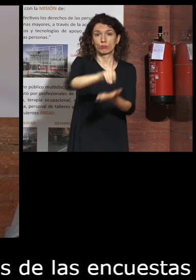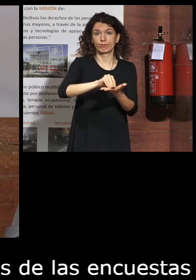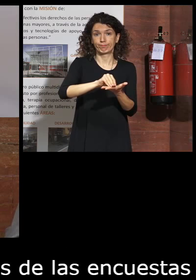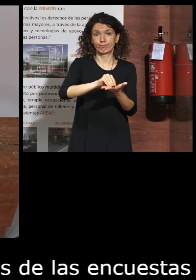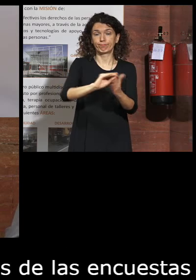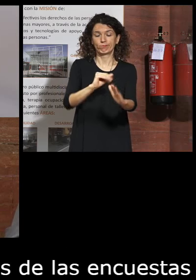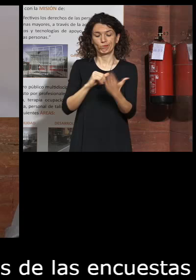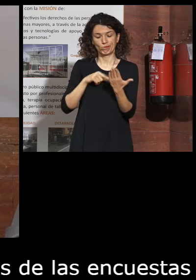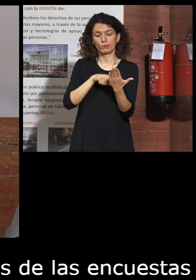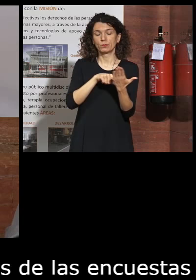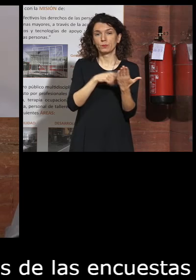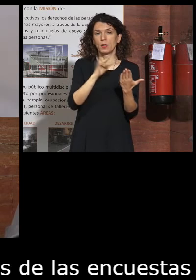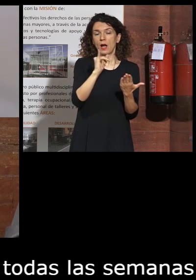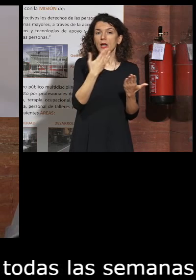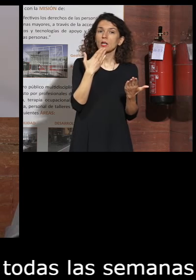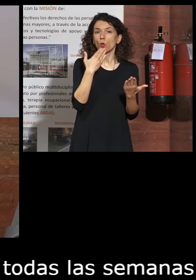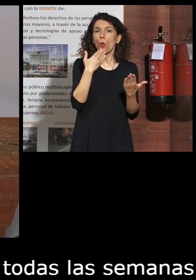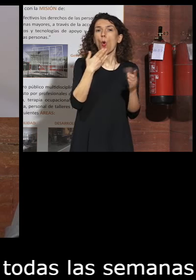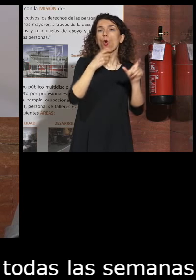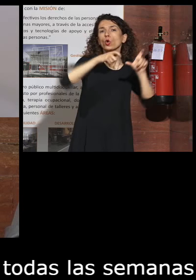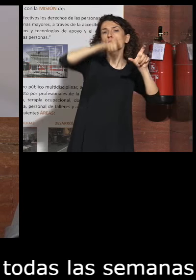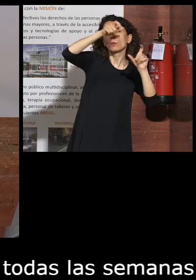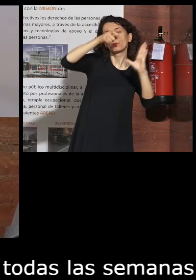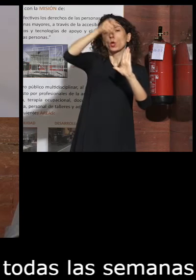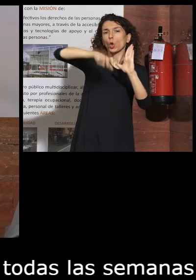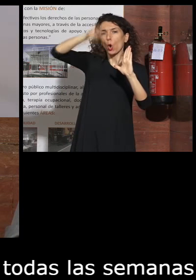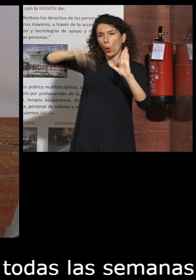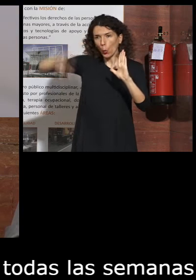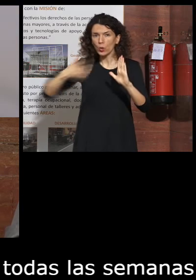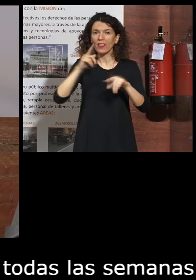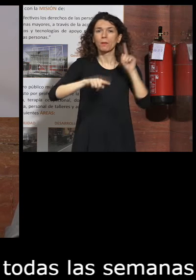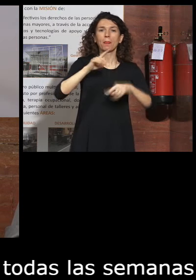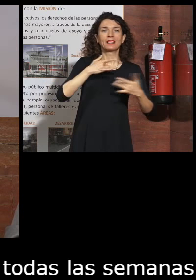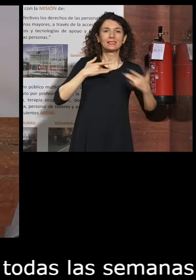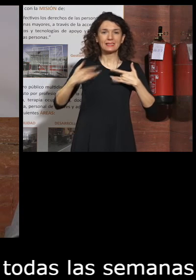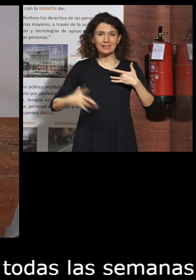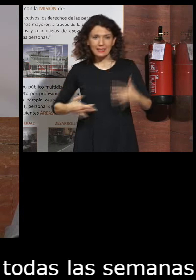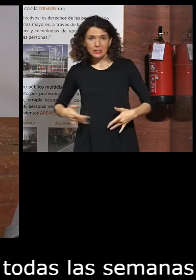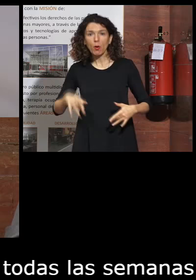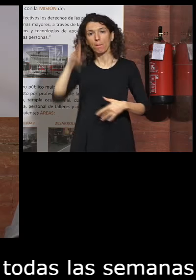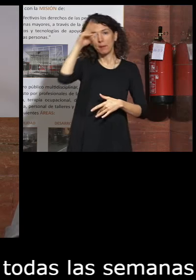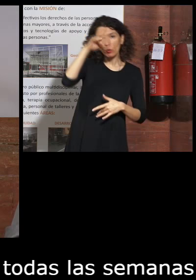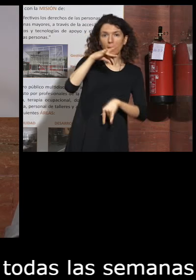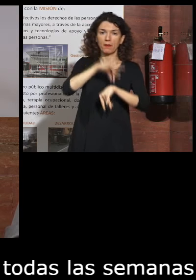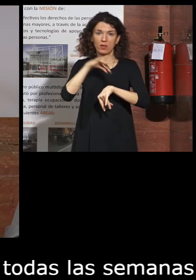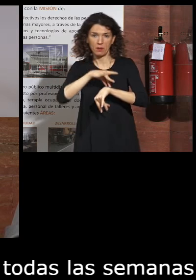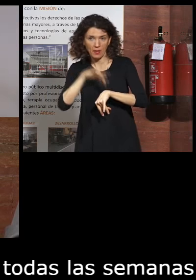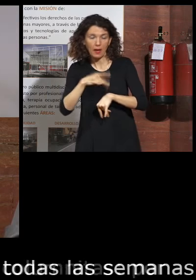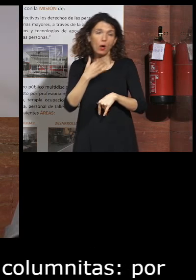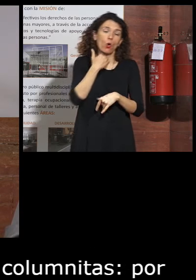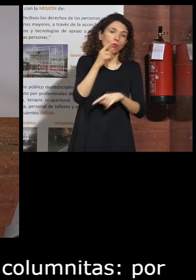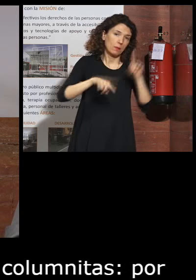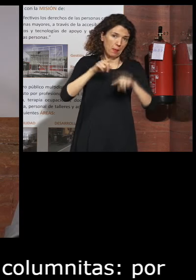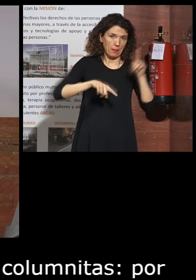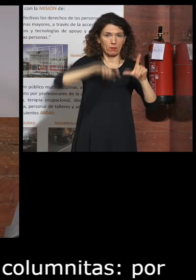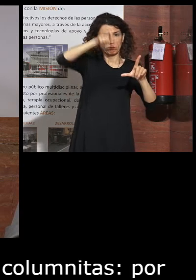aparecían pues unas columnitas pues era por síntomas preocupantes de enfermedad por no sé qué tal